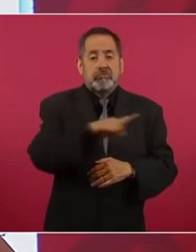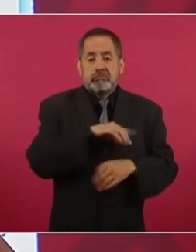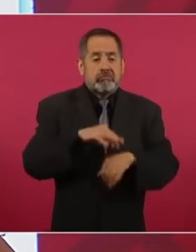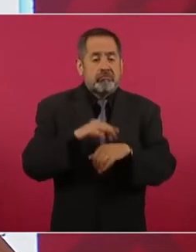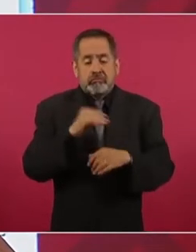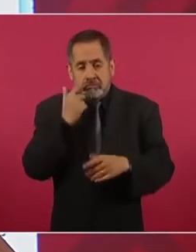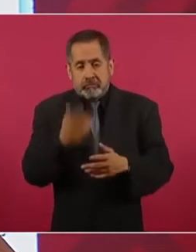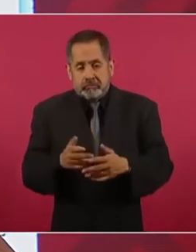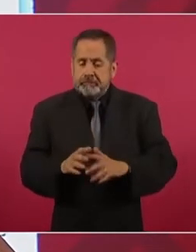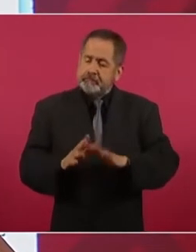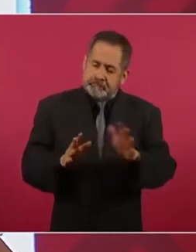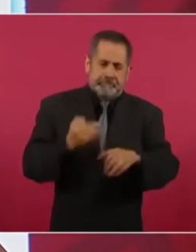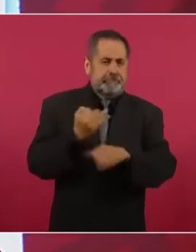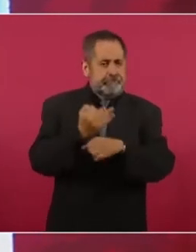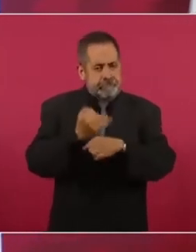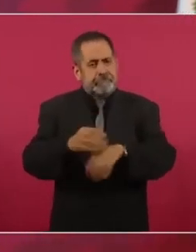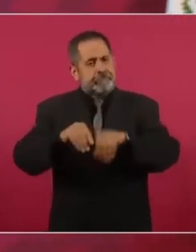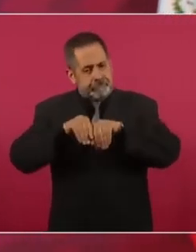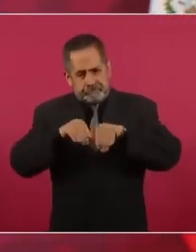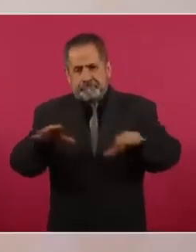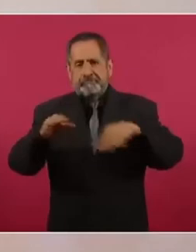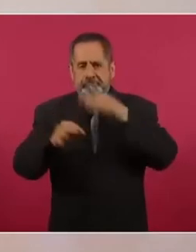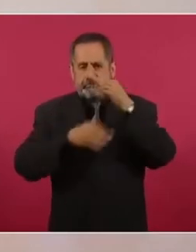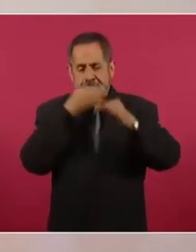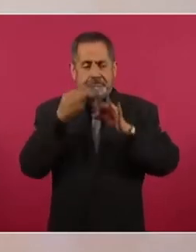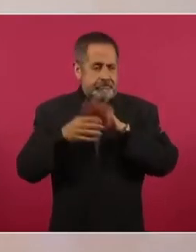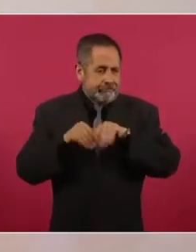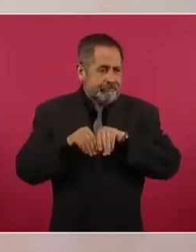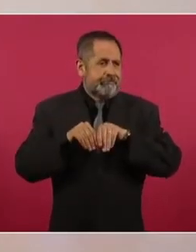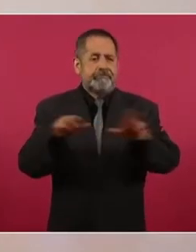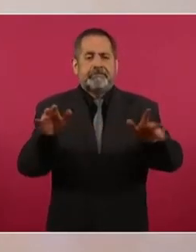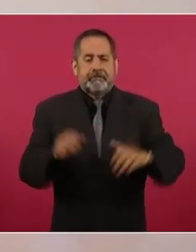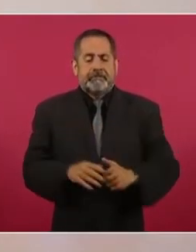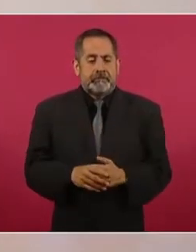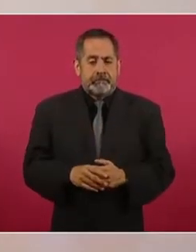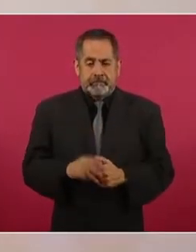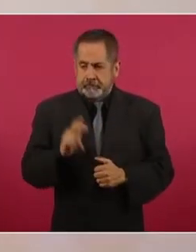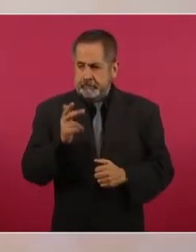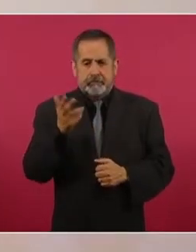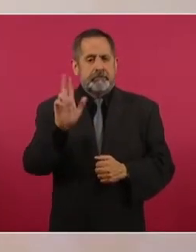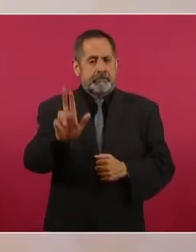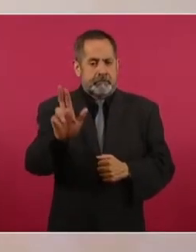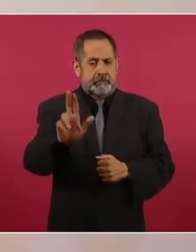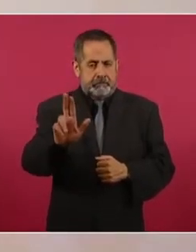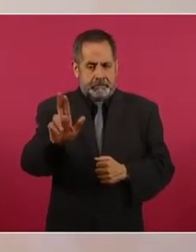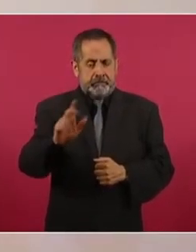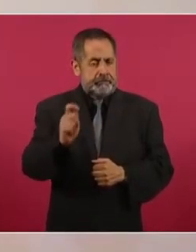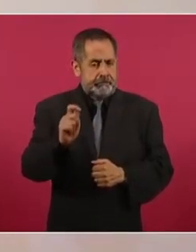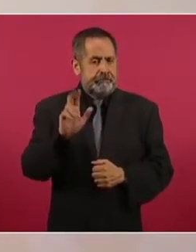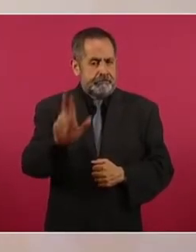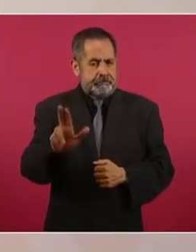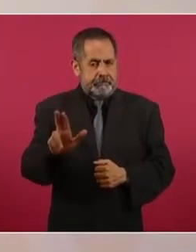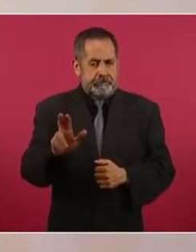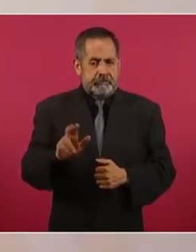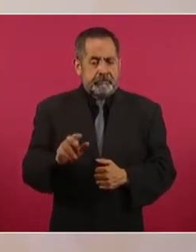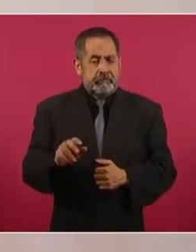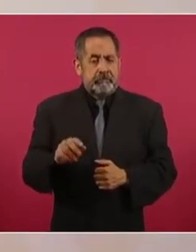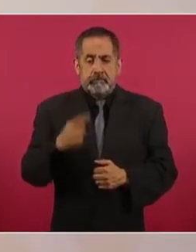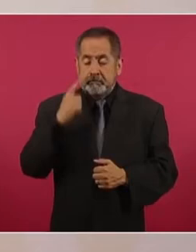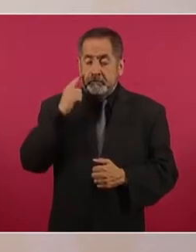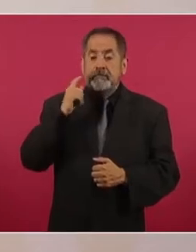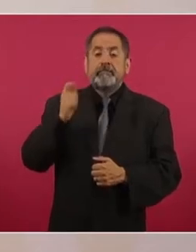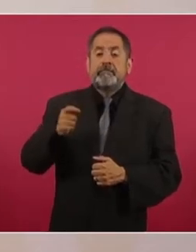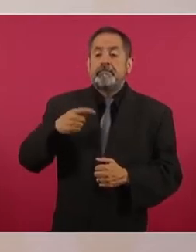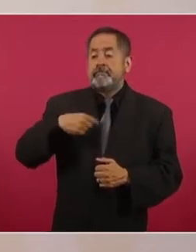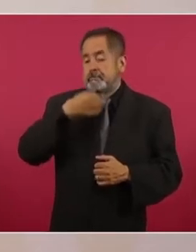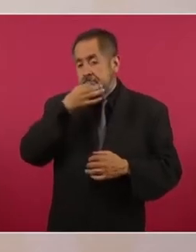Pues vamos a dar a conocer aquí, el martes, con el compromiso